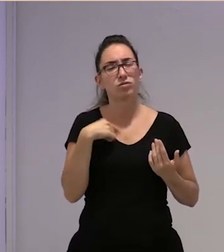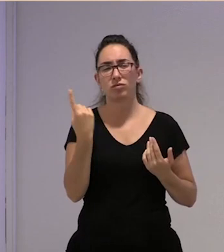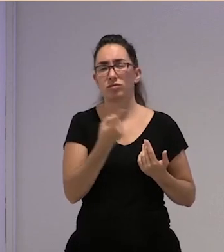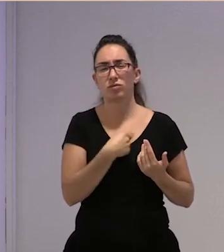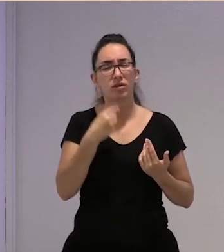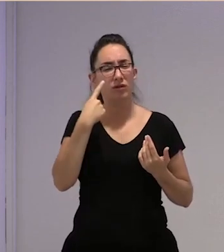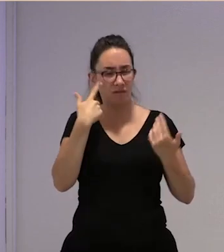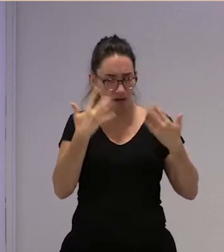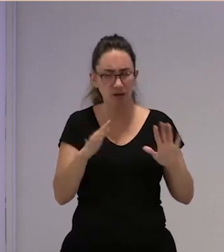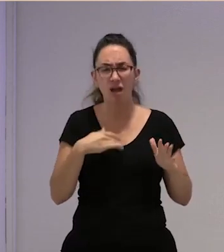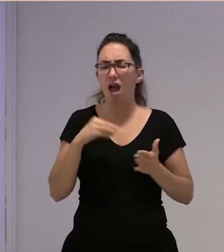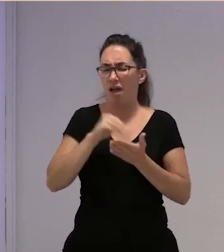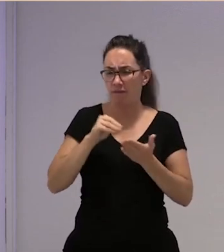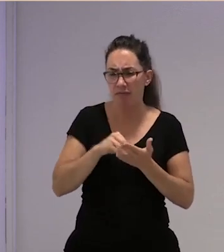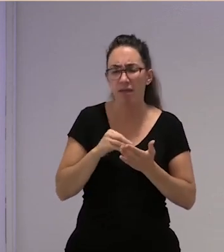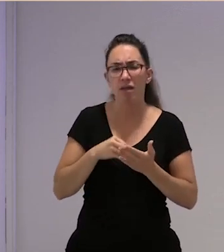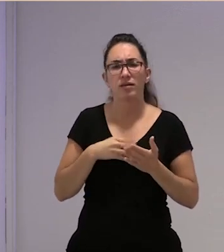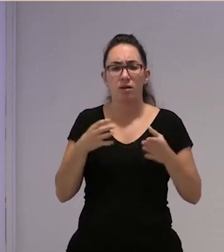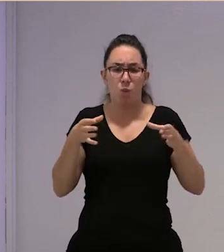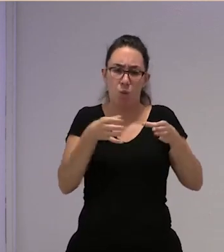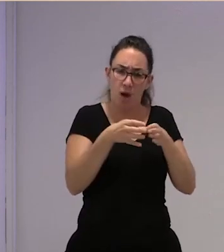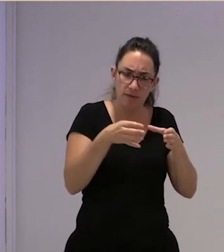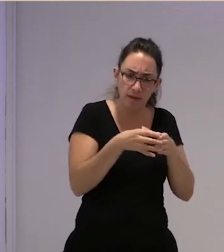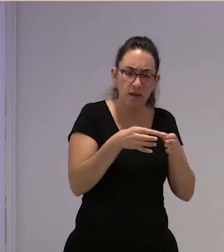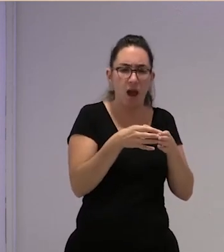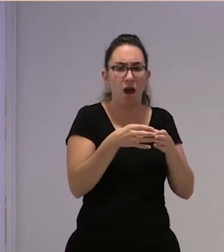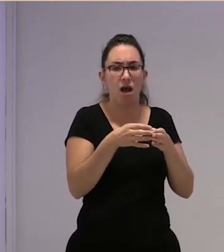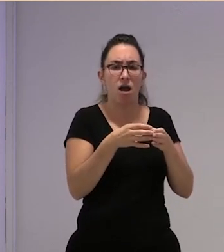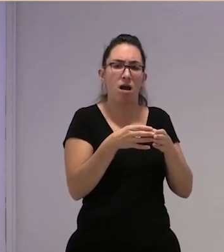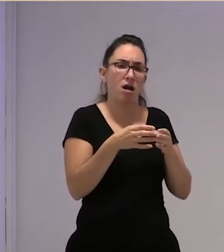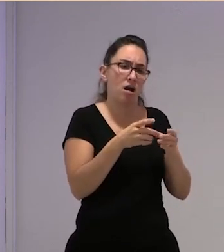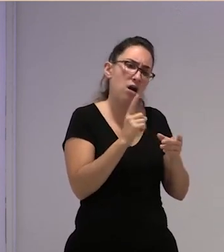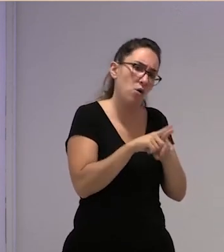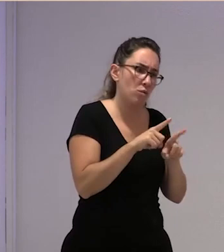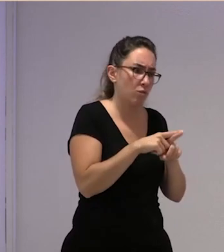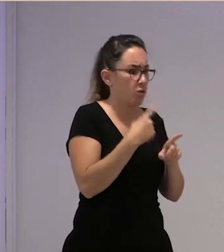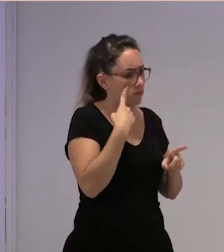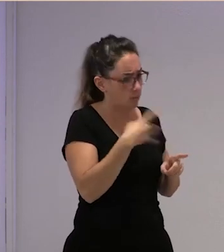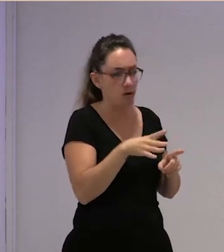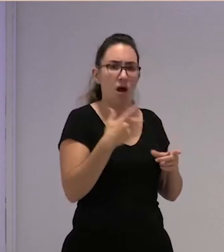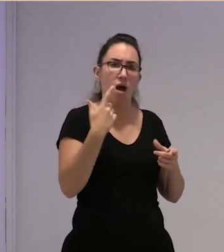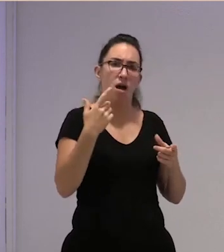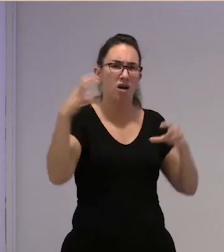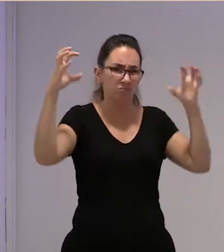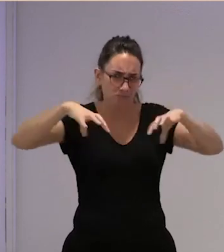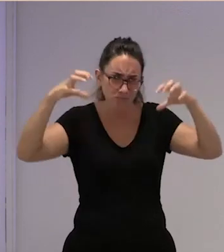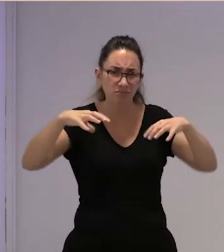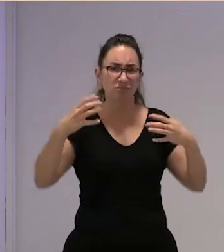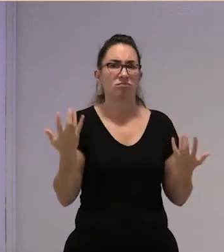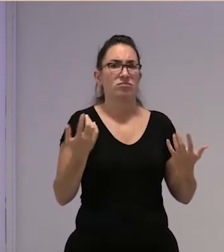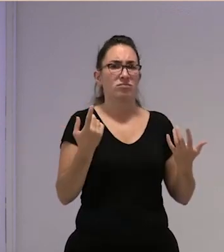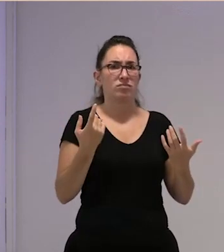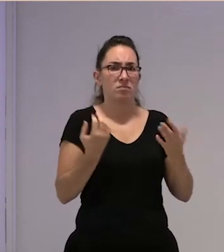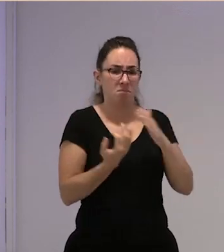jamás mira que he intentado veces de echar la cuadrilla para afuera de decir ya está lloviendo no a chuzo estamos plantando sin plástico de